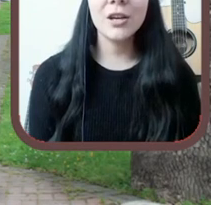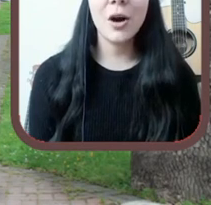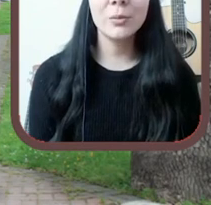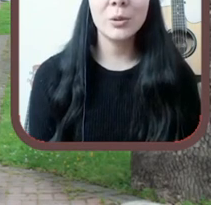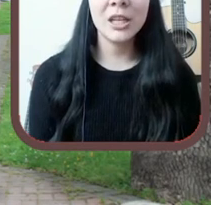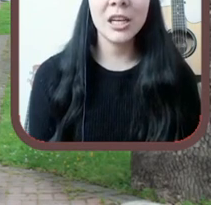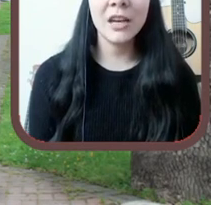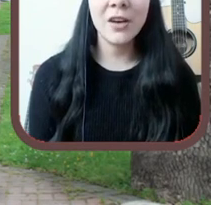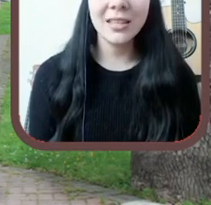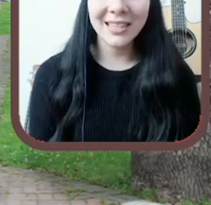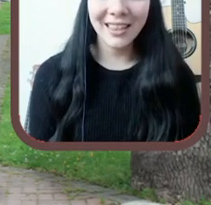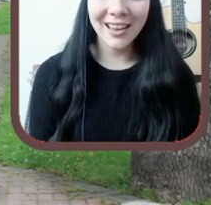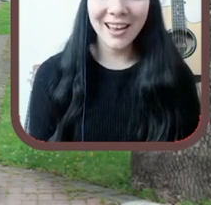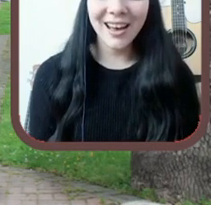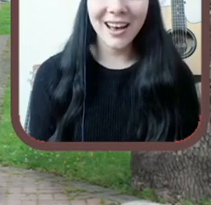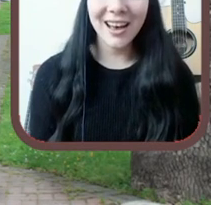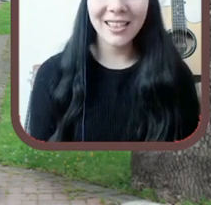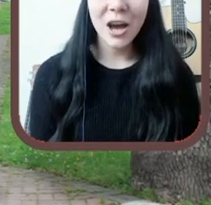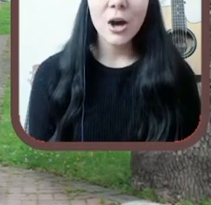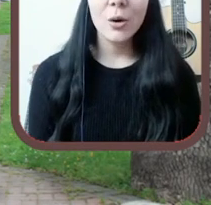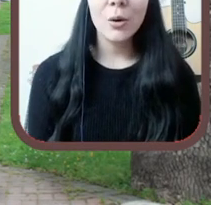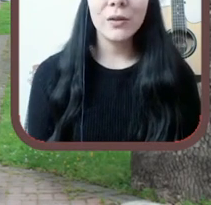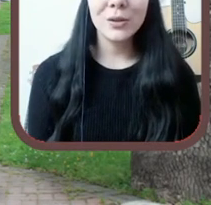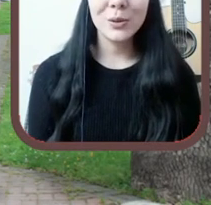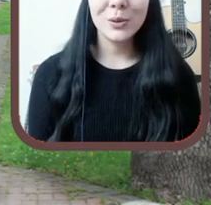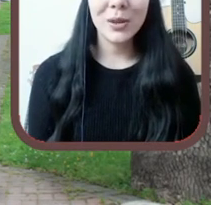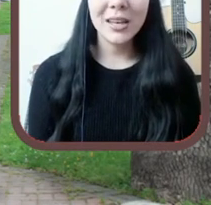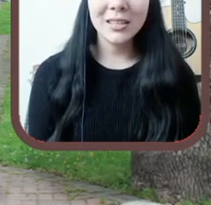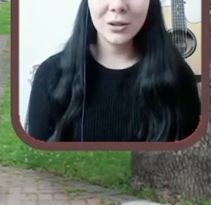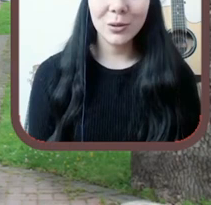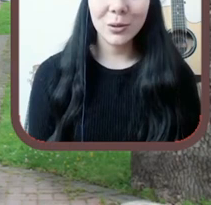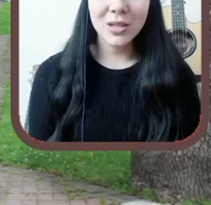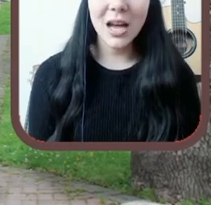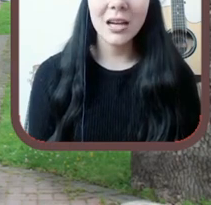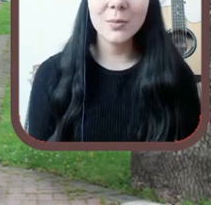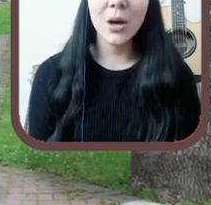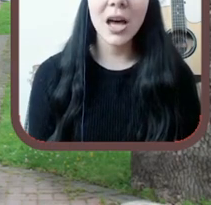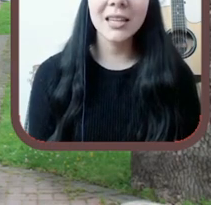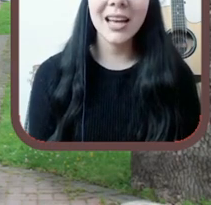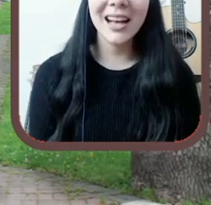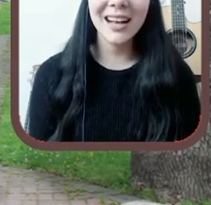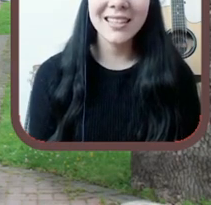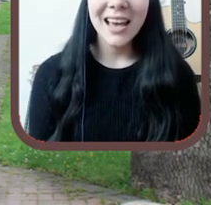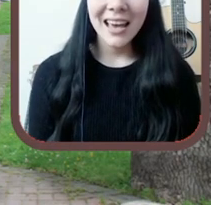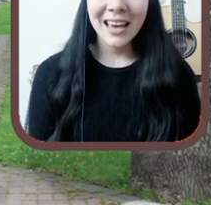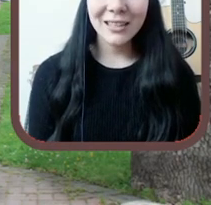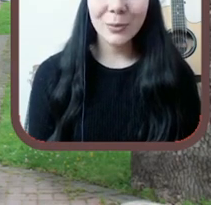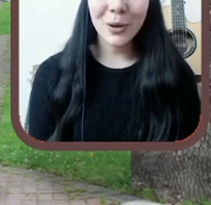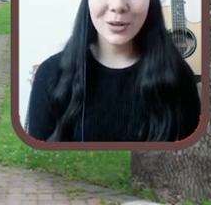mío, mi universidad. Juventudes que cruzan las puertas,